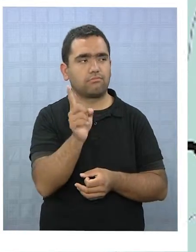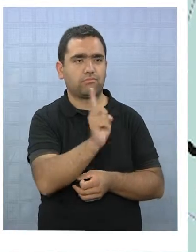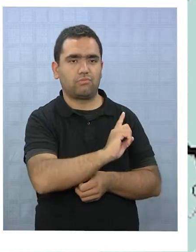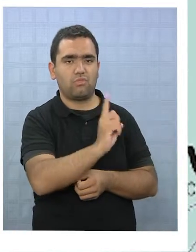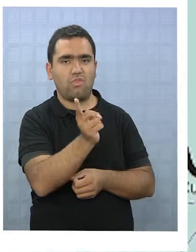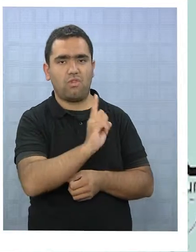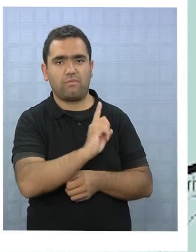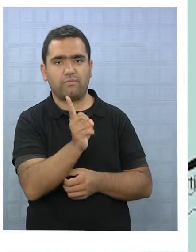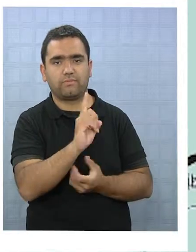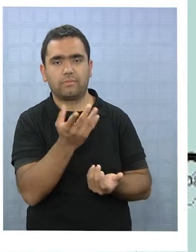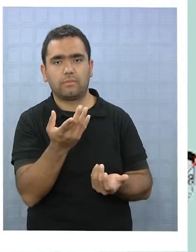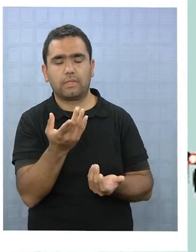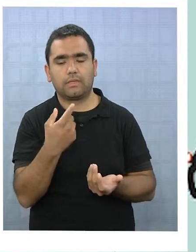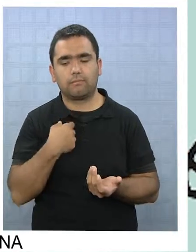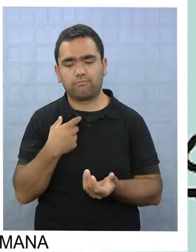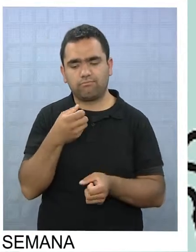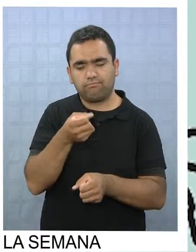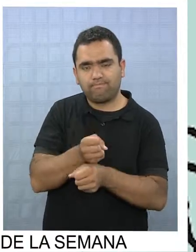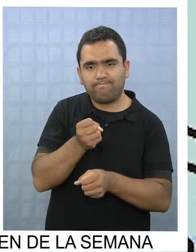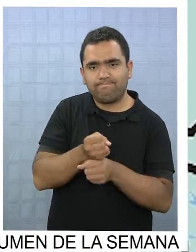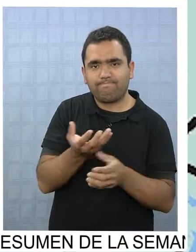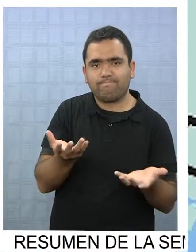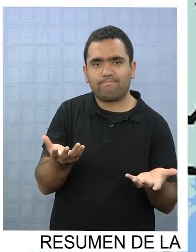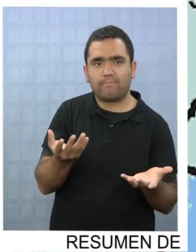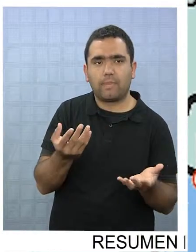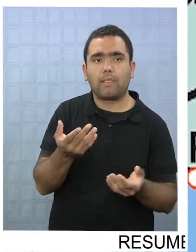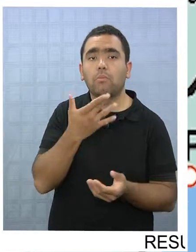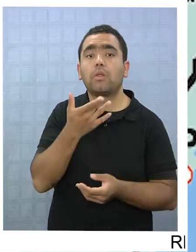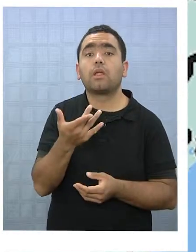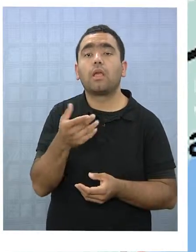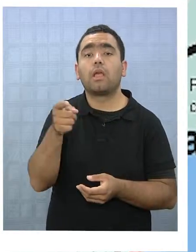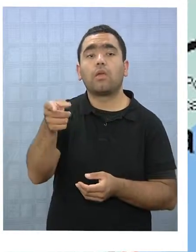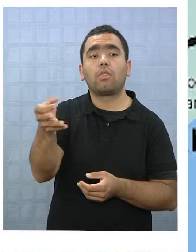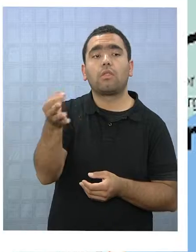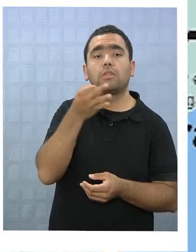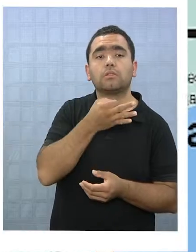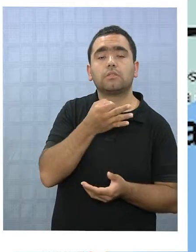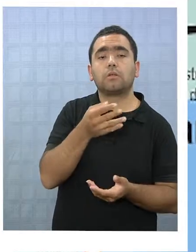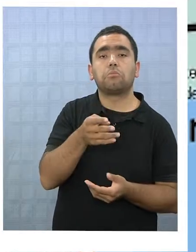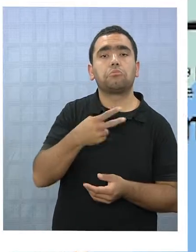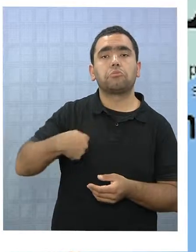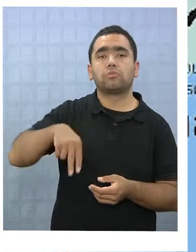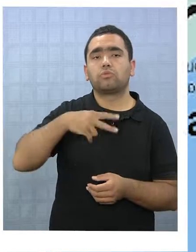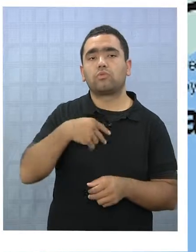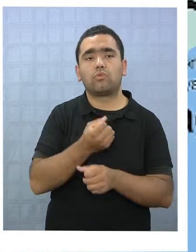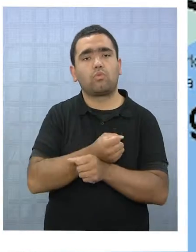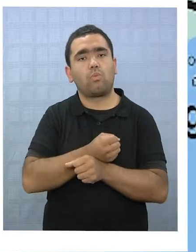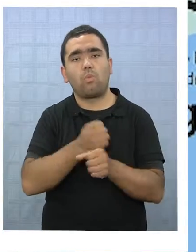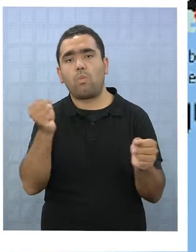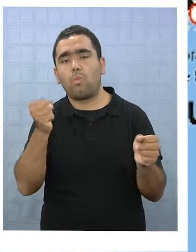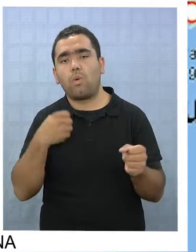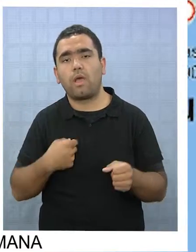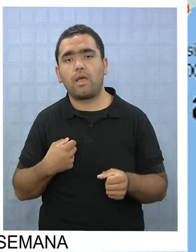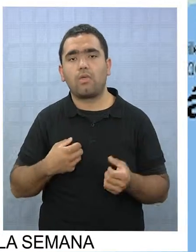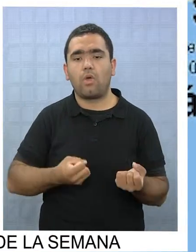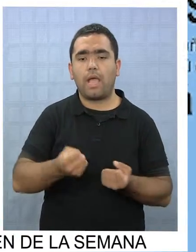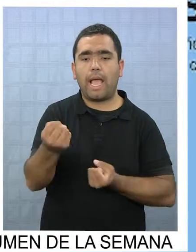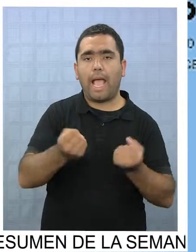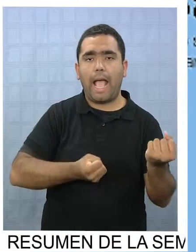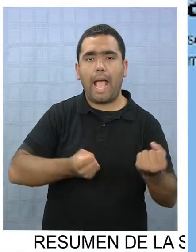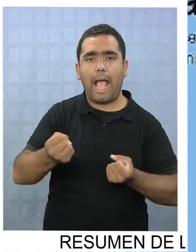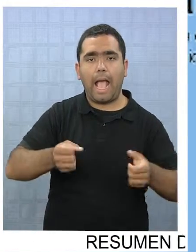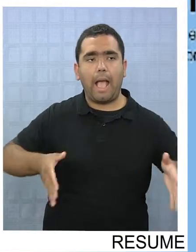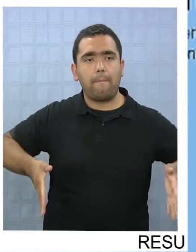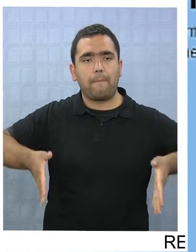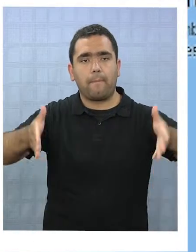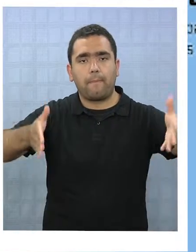Porque dijo, nosotros no podemos pasar mil camiones al día y llegar a 5 mil metros de